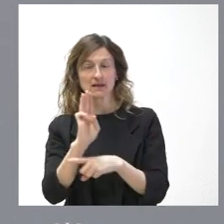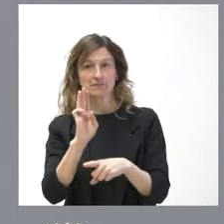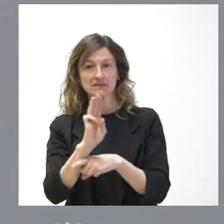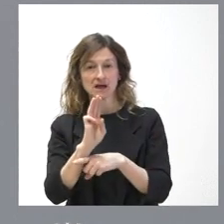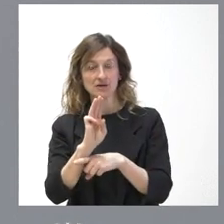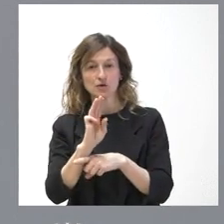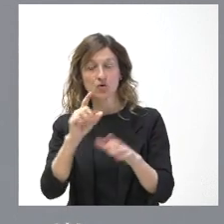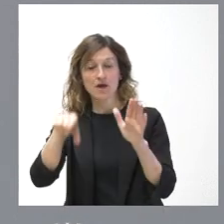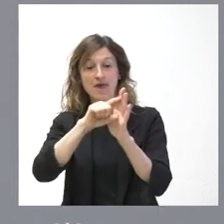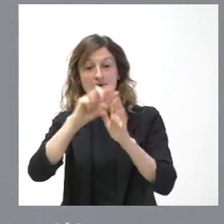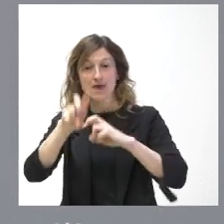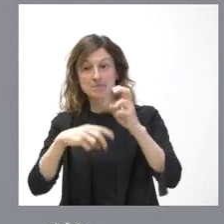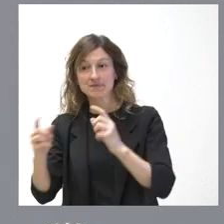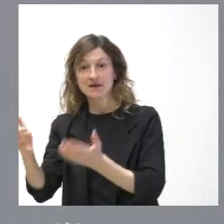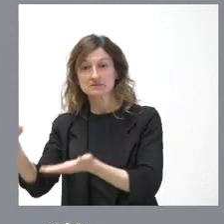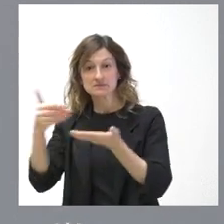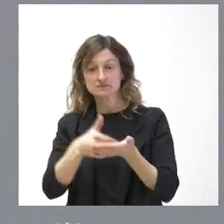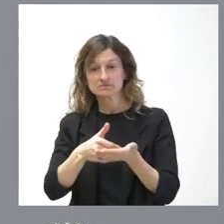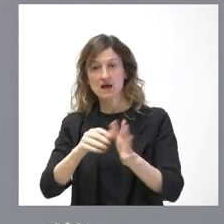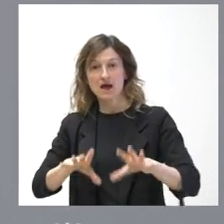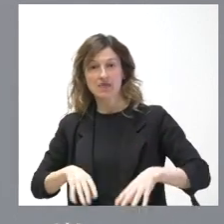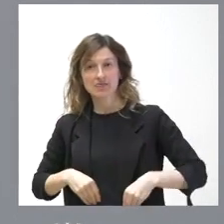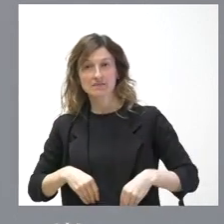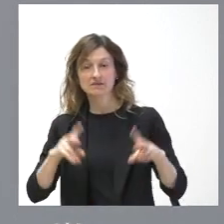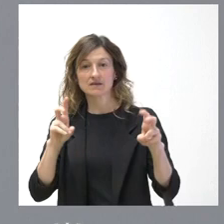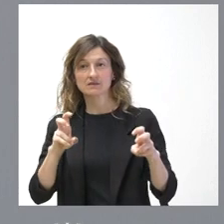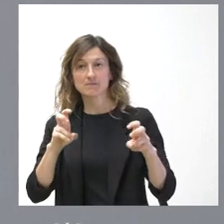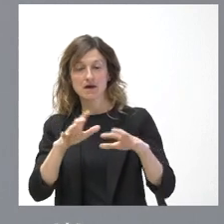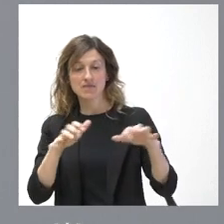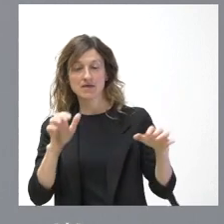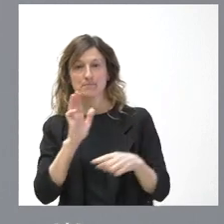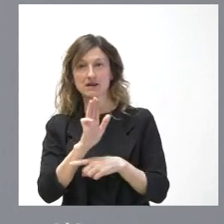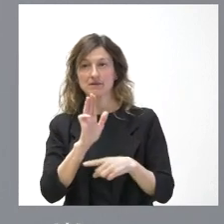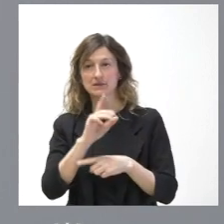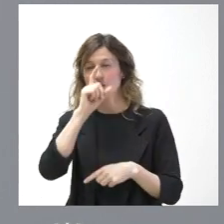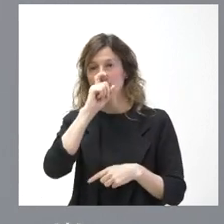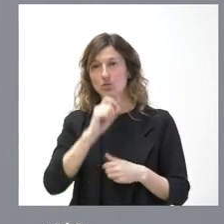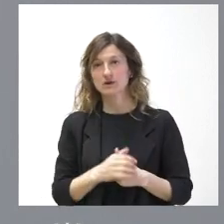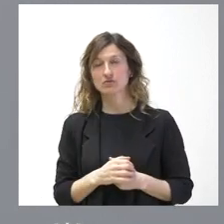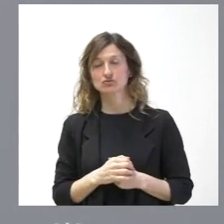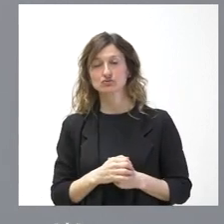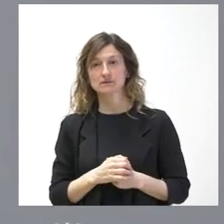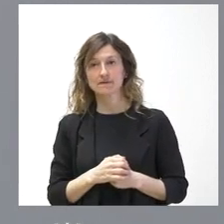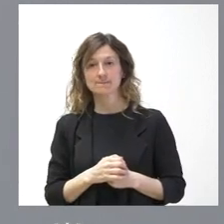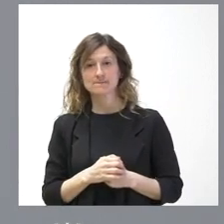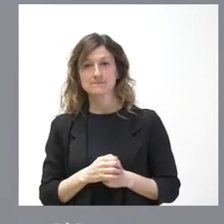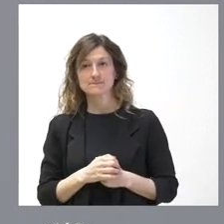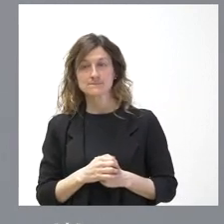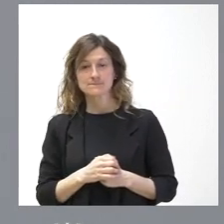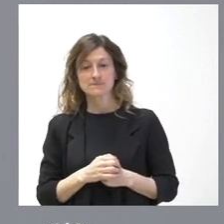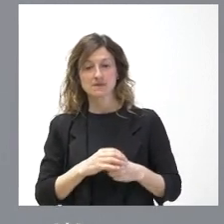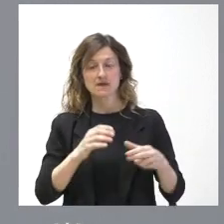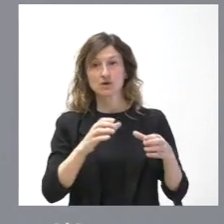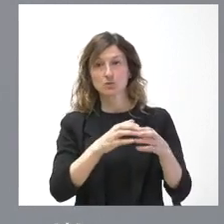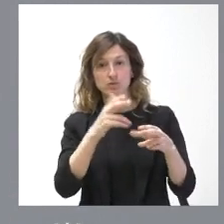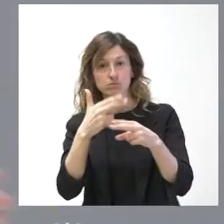algunas enmiendas de la oposición en el ámbito de la comisión parlamentaria, como ustedes recordarán, de varias formaciones políticas,